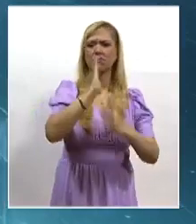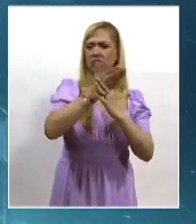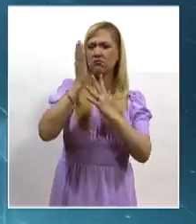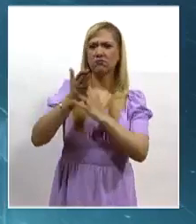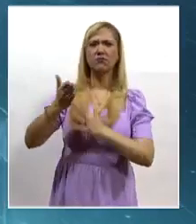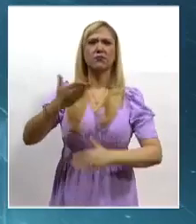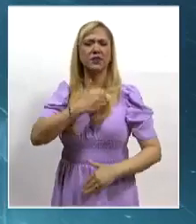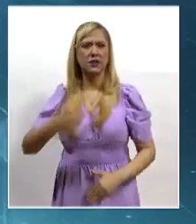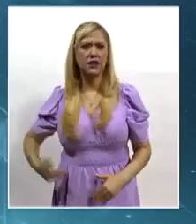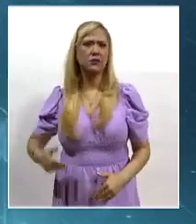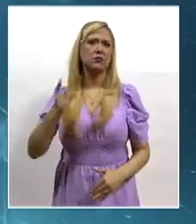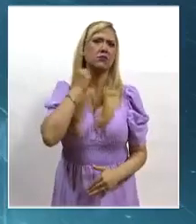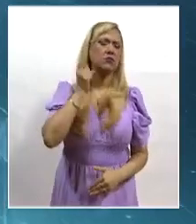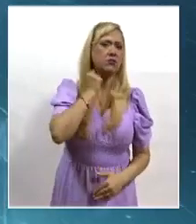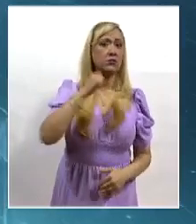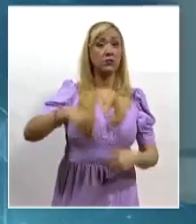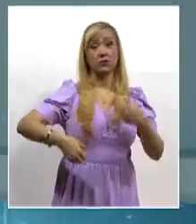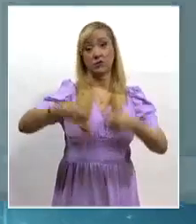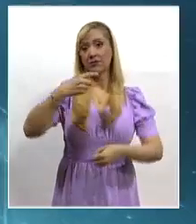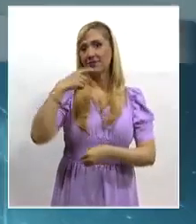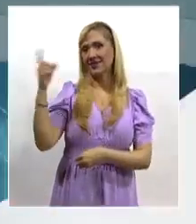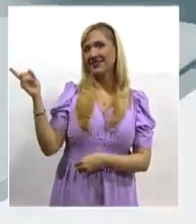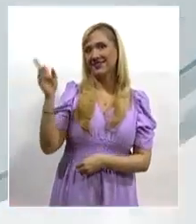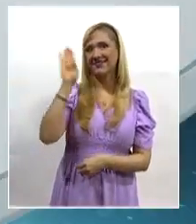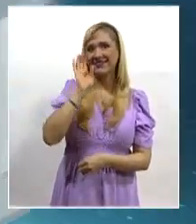afirmó el ministro Javier Lainez.